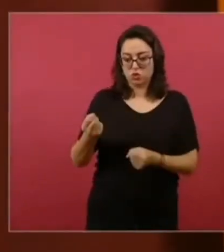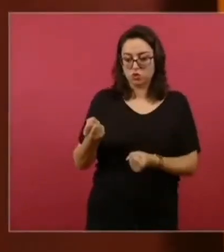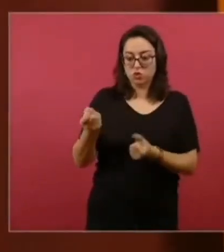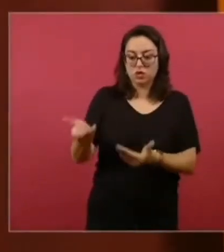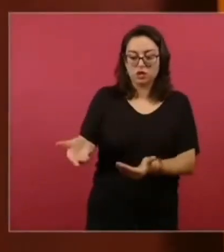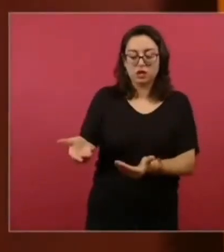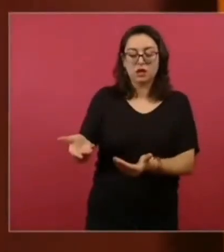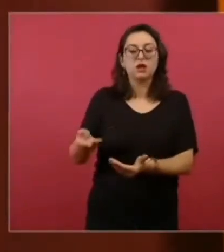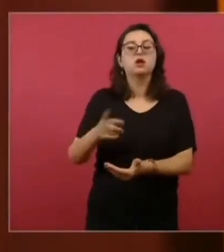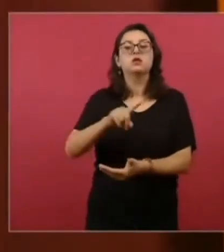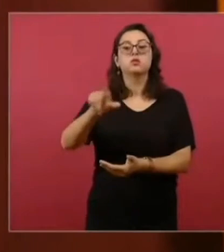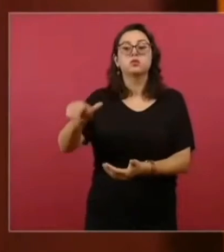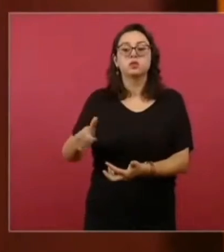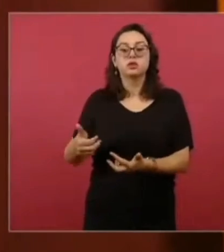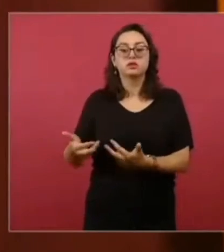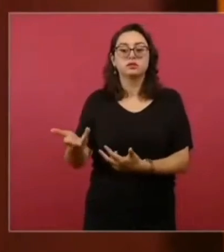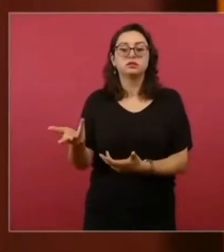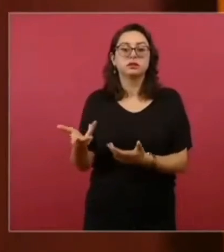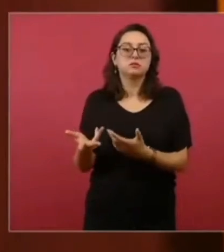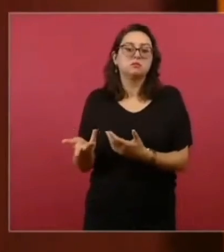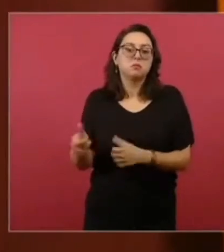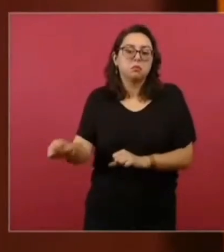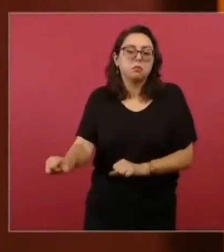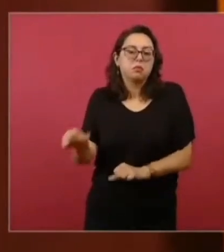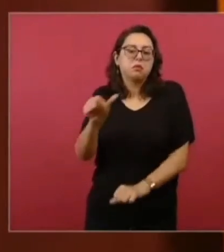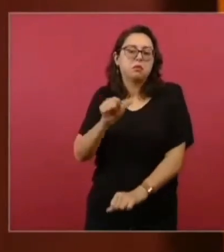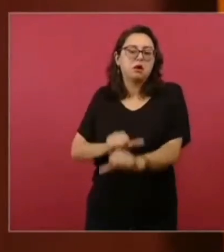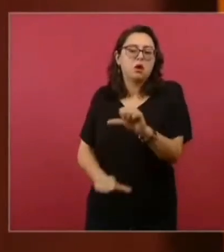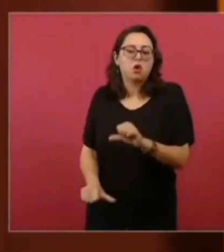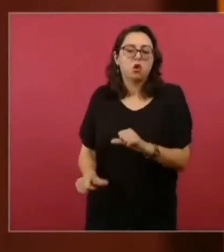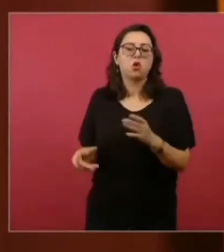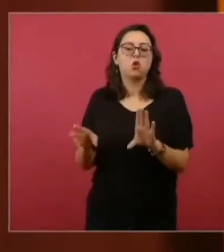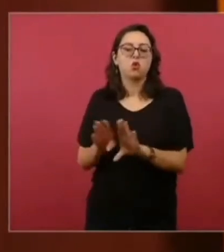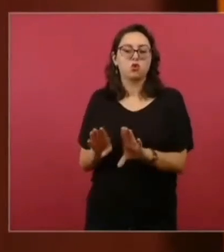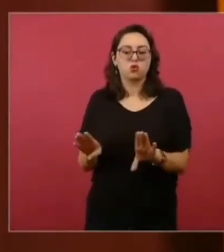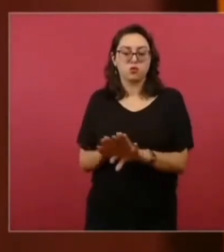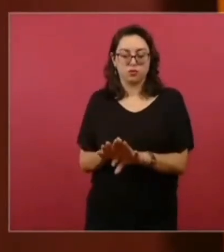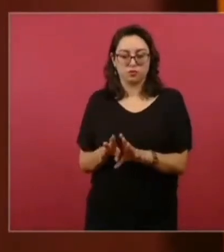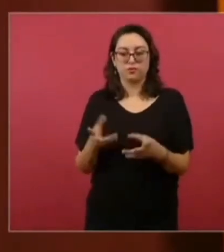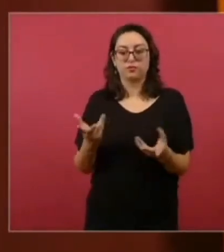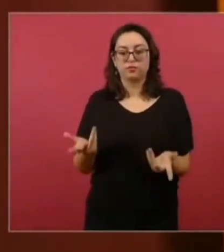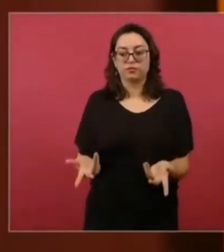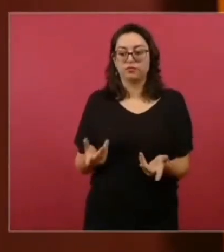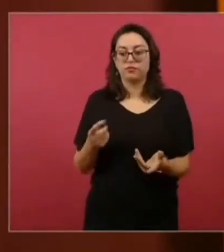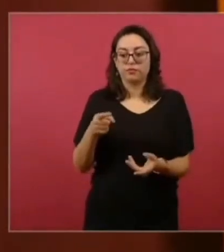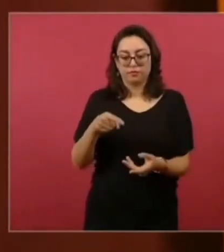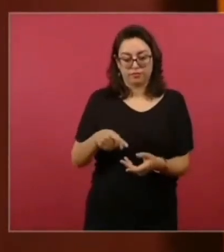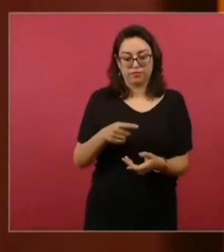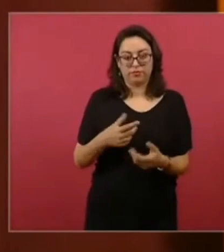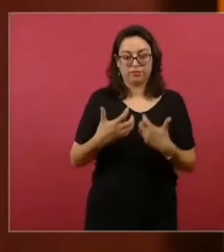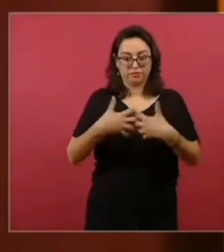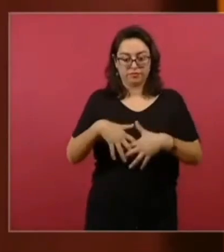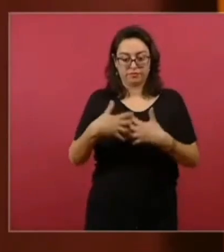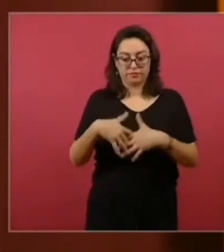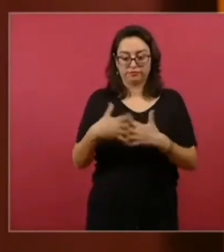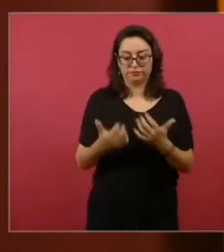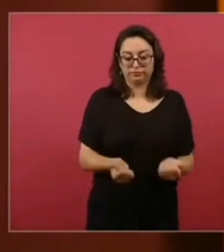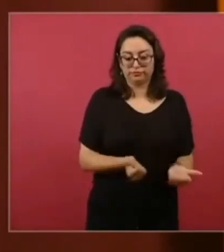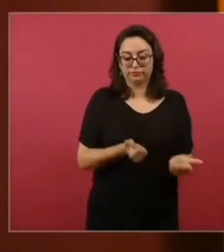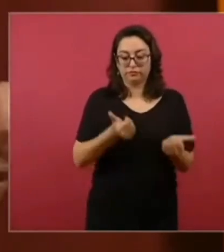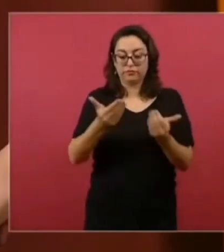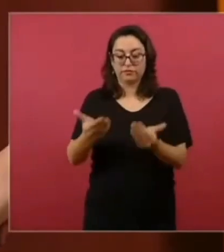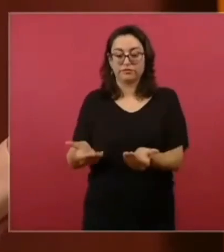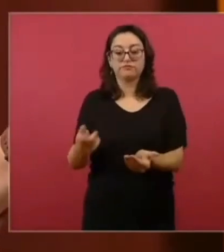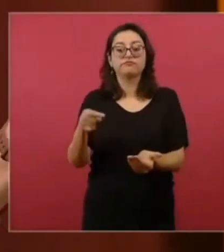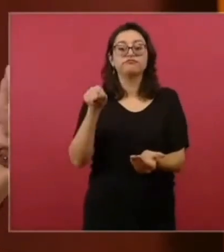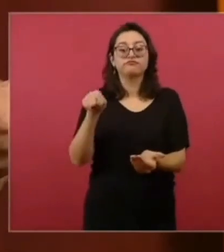compromiso a cambio. Cuando estas naciones reciben el escáner, se comprometen inmediatamente a